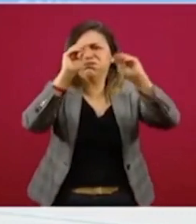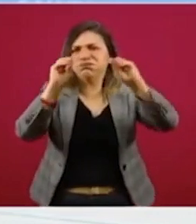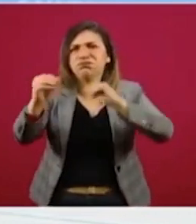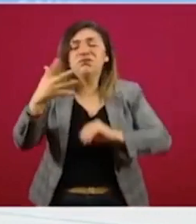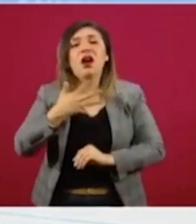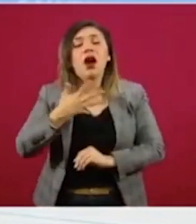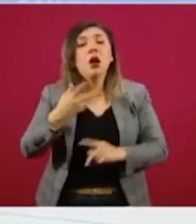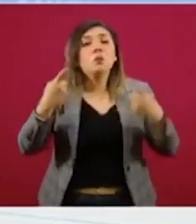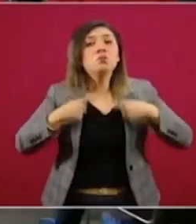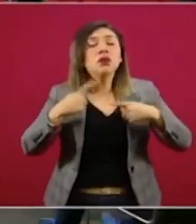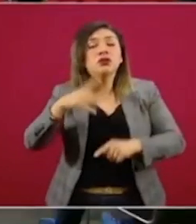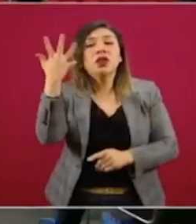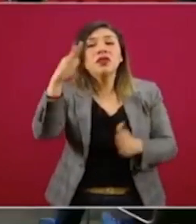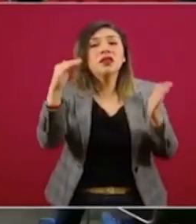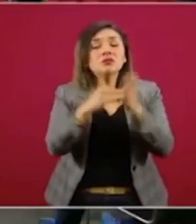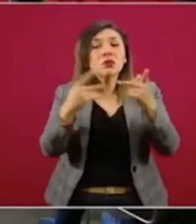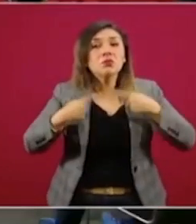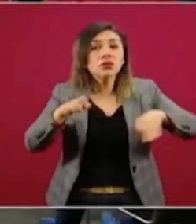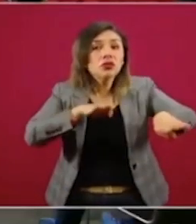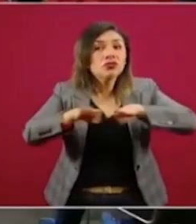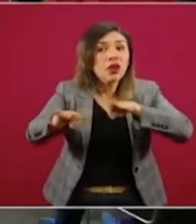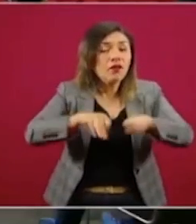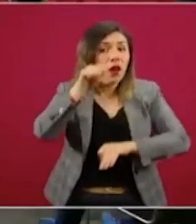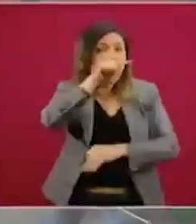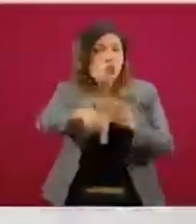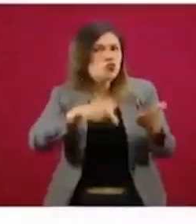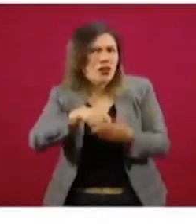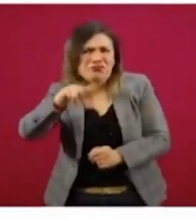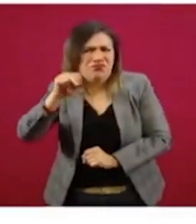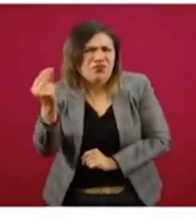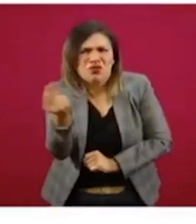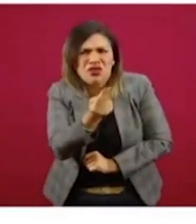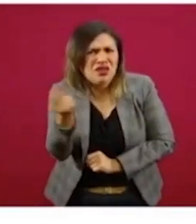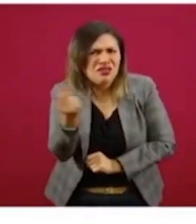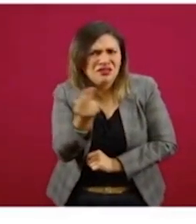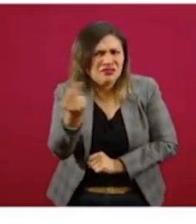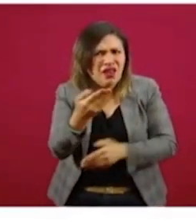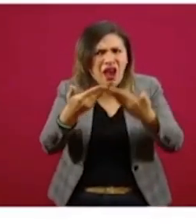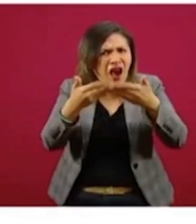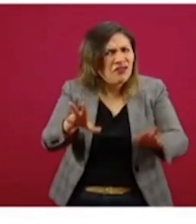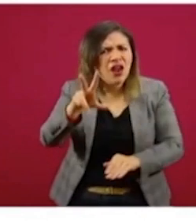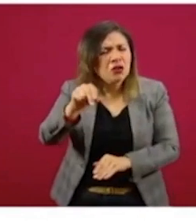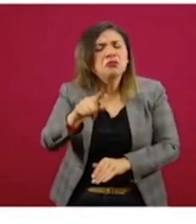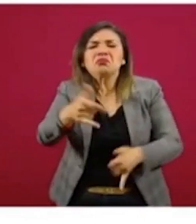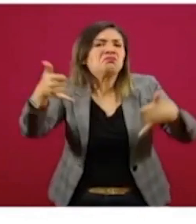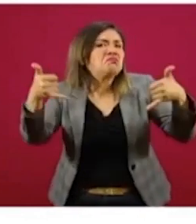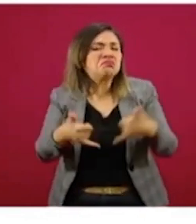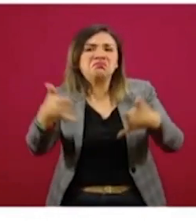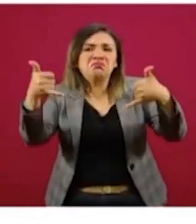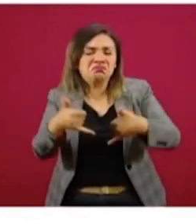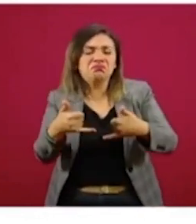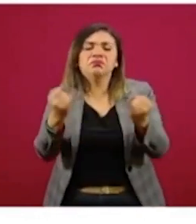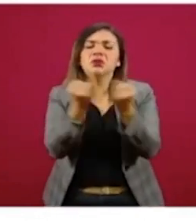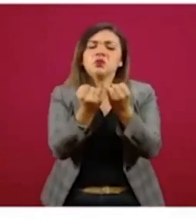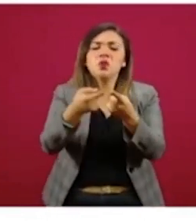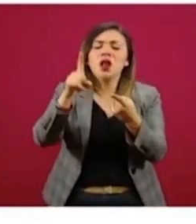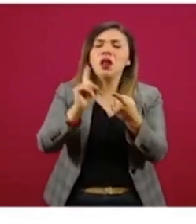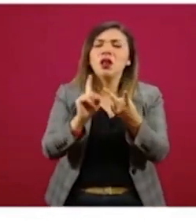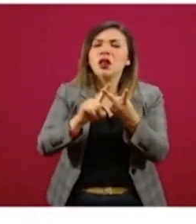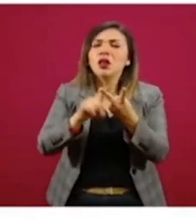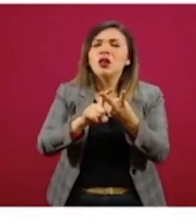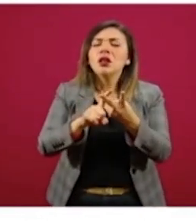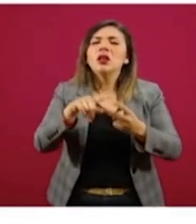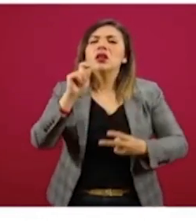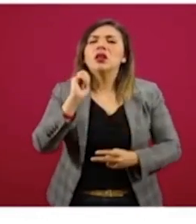10 mil trabajadores, es un centro de trabajo no esencial que se niega al cierre. Tenemos también el caso